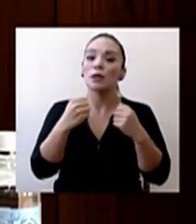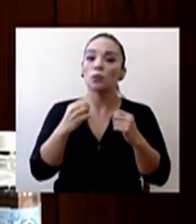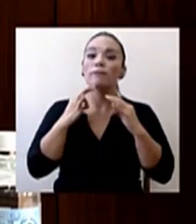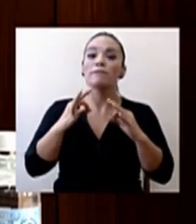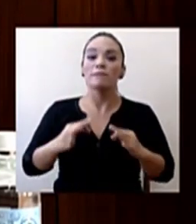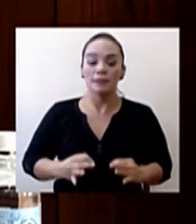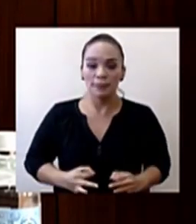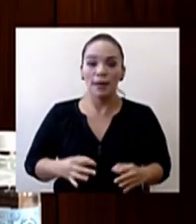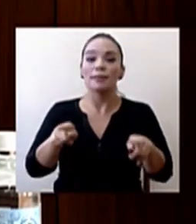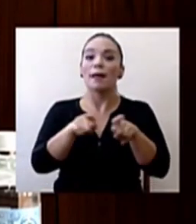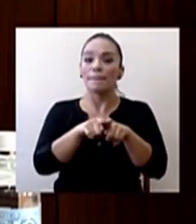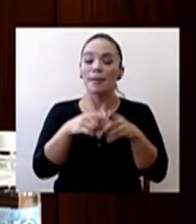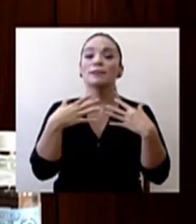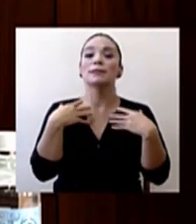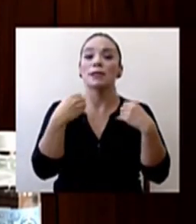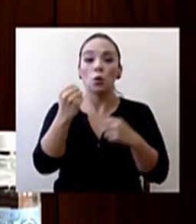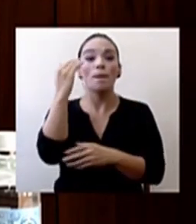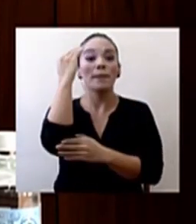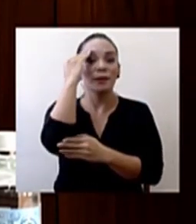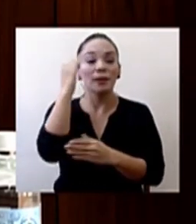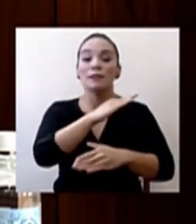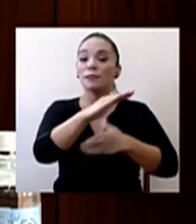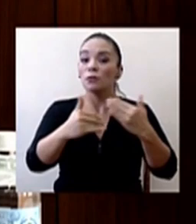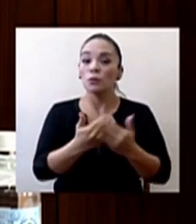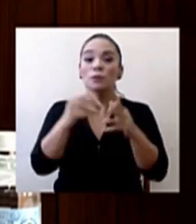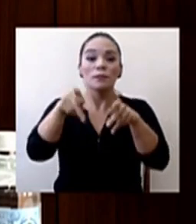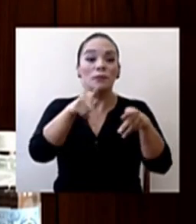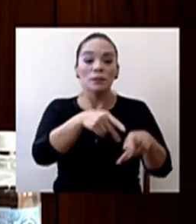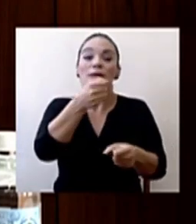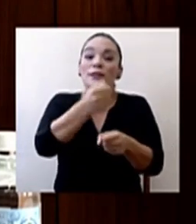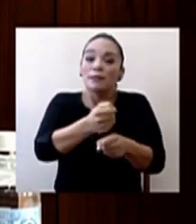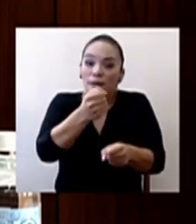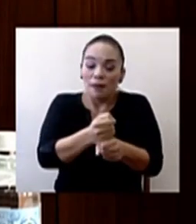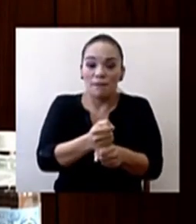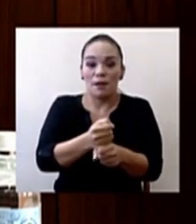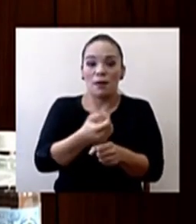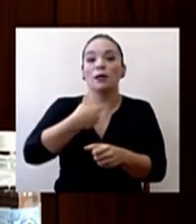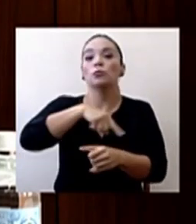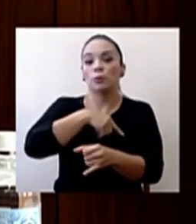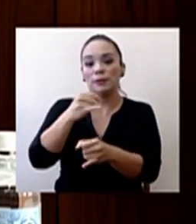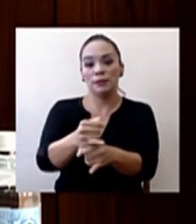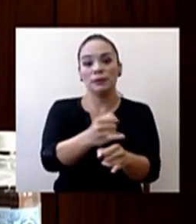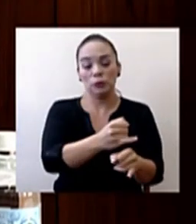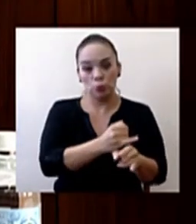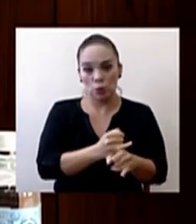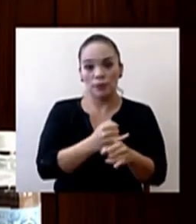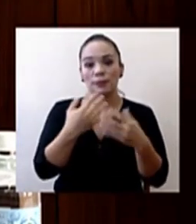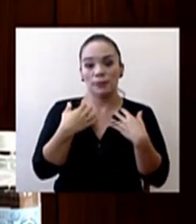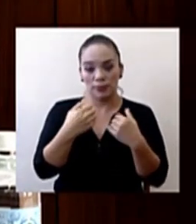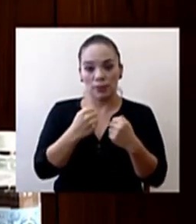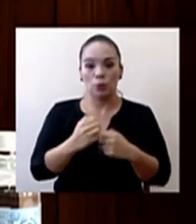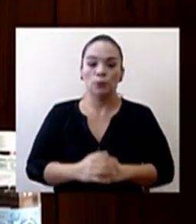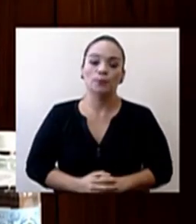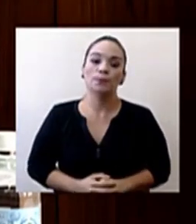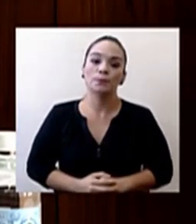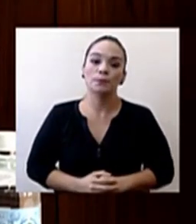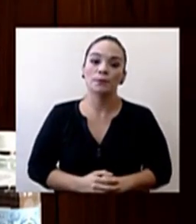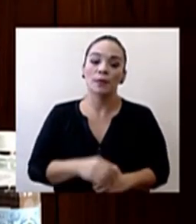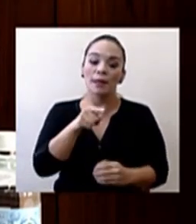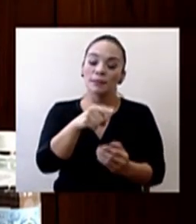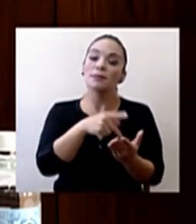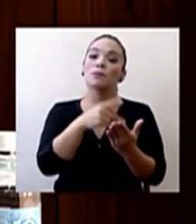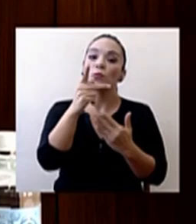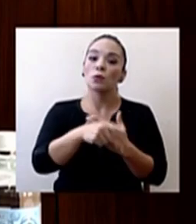y mental de todos nuestros trabajadores y trabajadoras de la salud. Esto es un programa que está